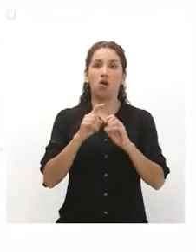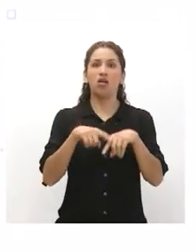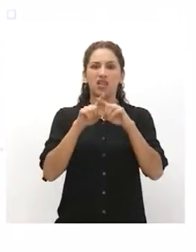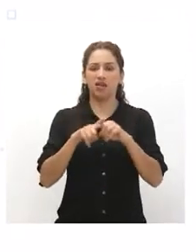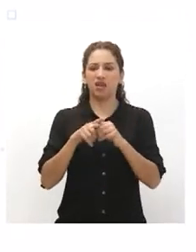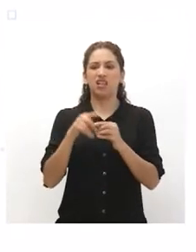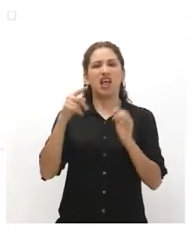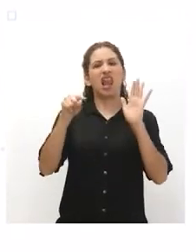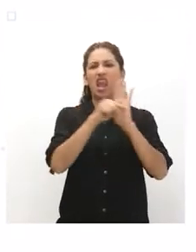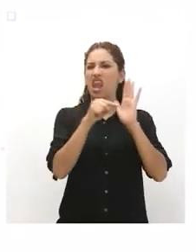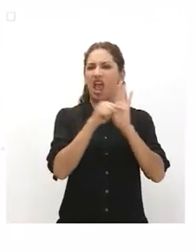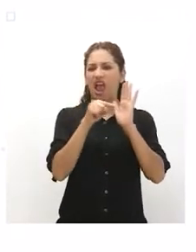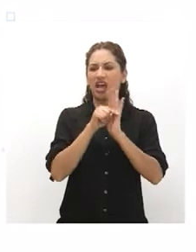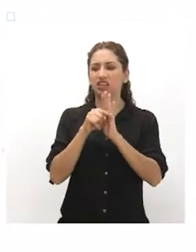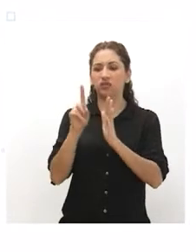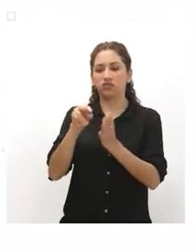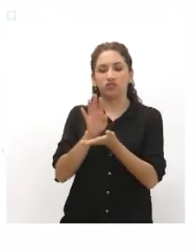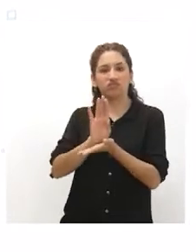Ahora,